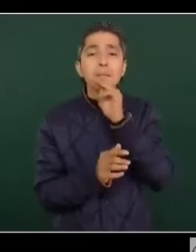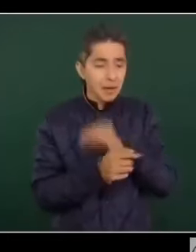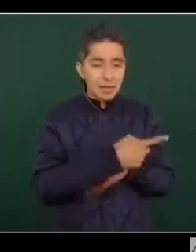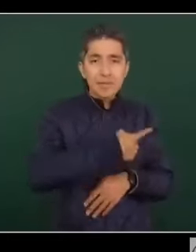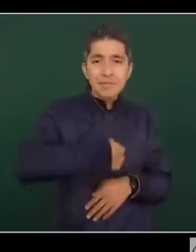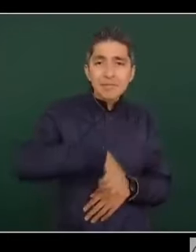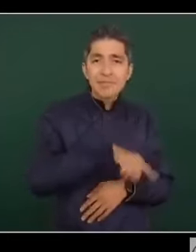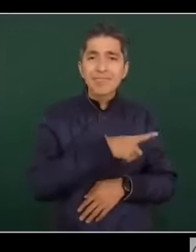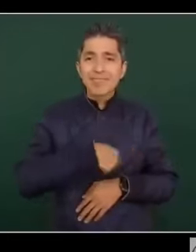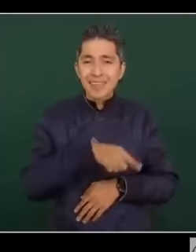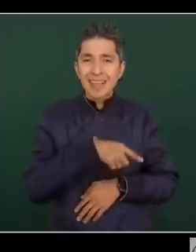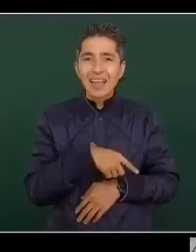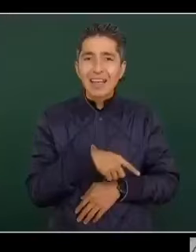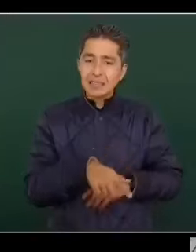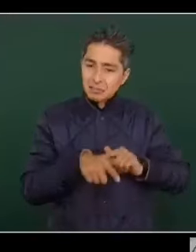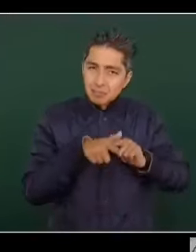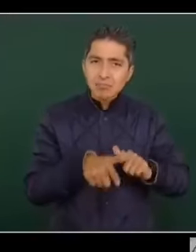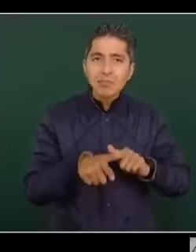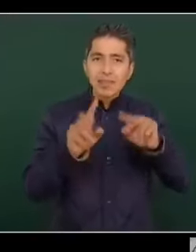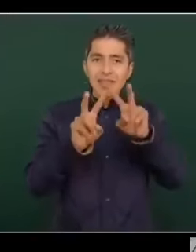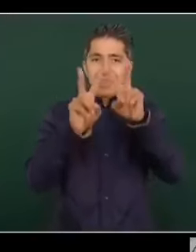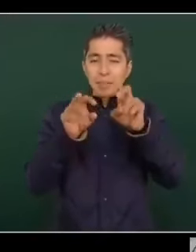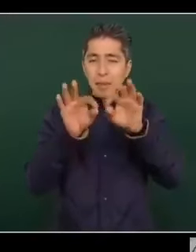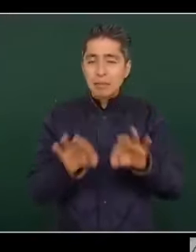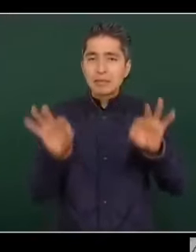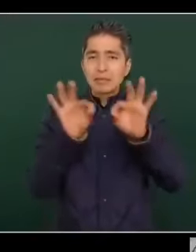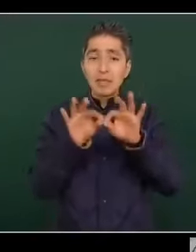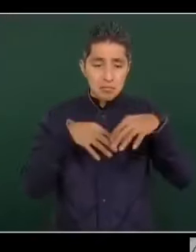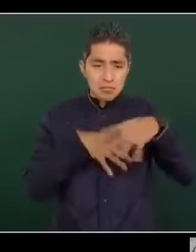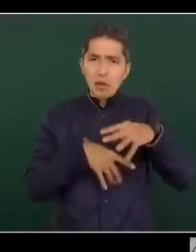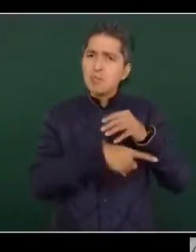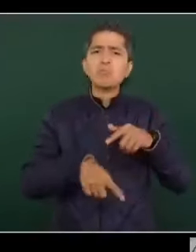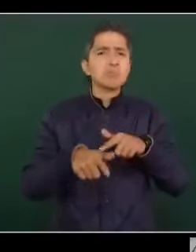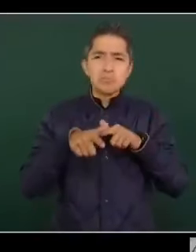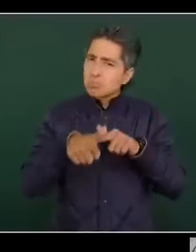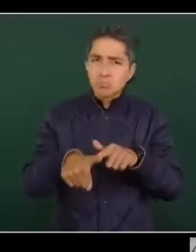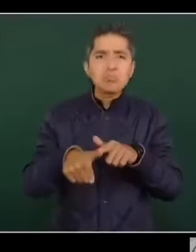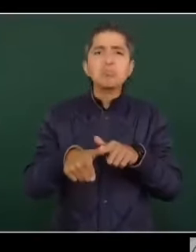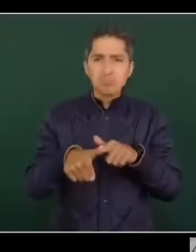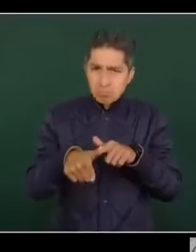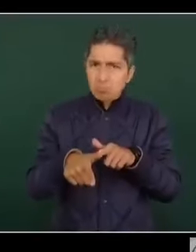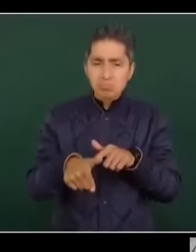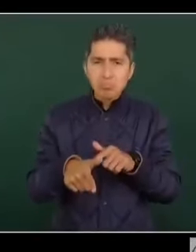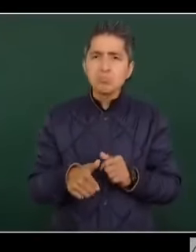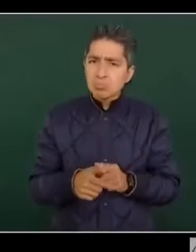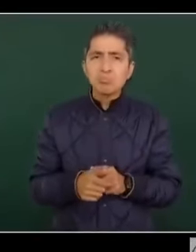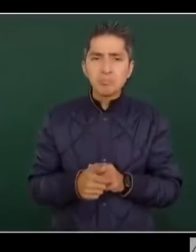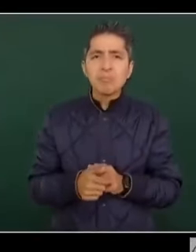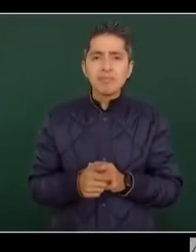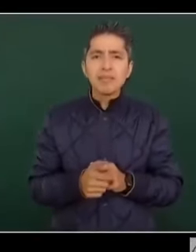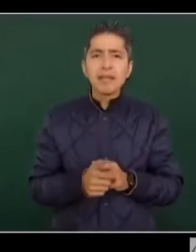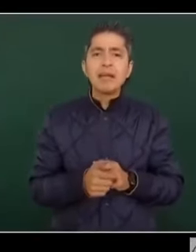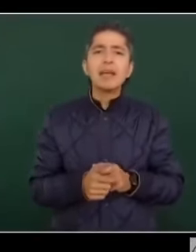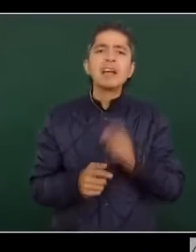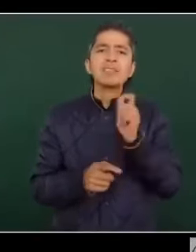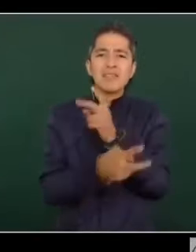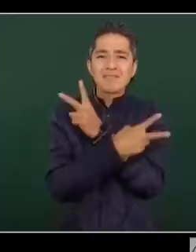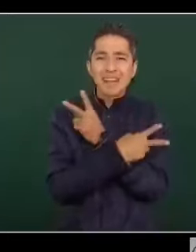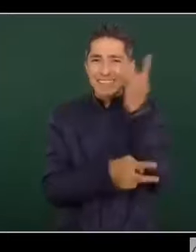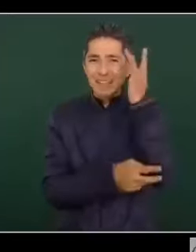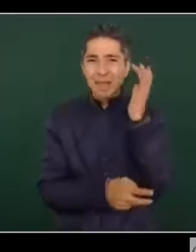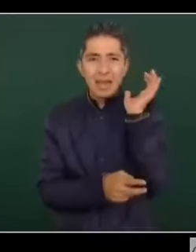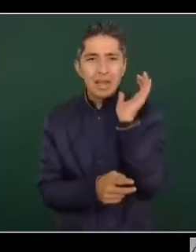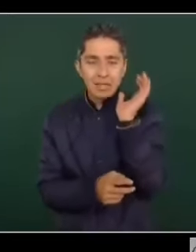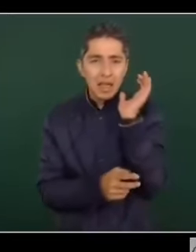de avanzar en los temas esenciales, la protesta va a continuar. Nos vamos a retirar en los días de Semana Santa, y aquí